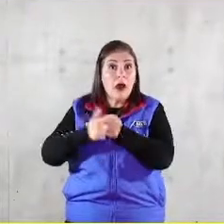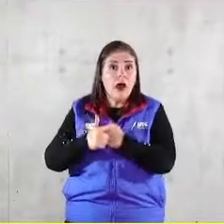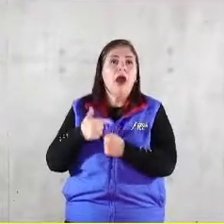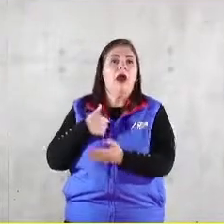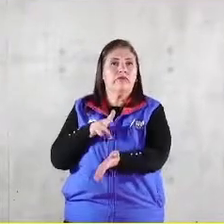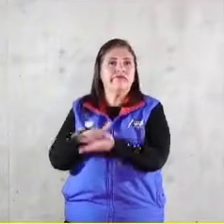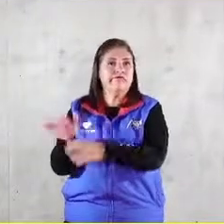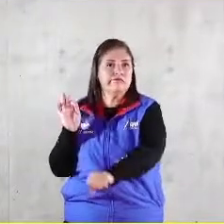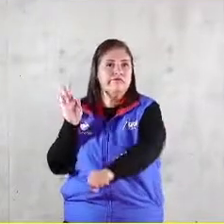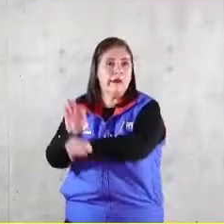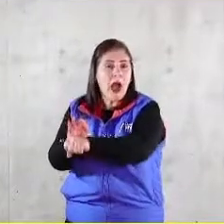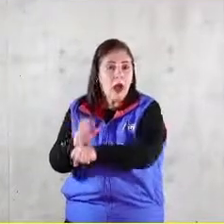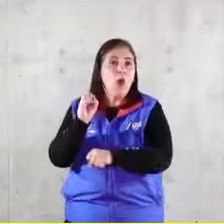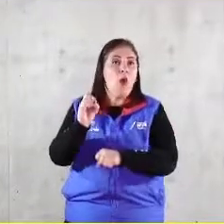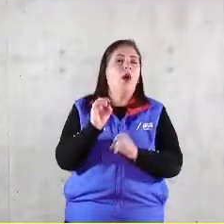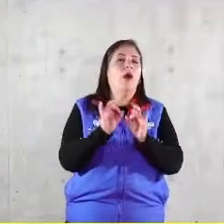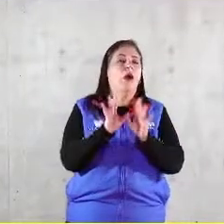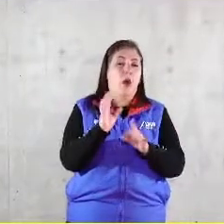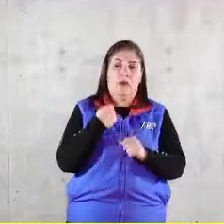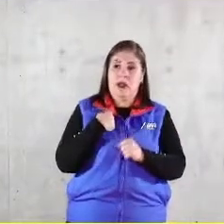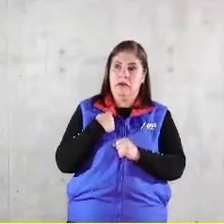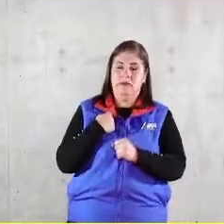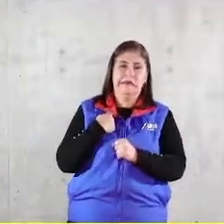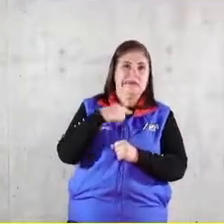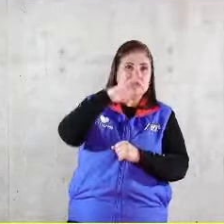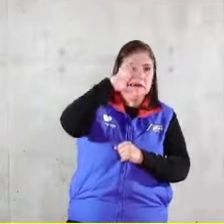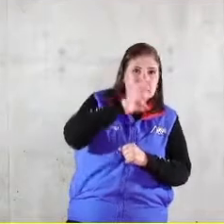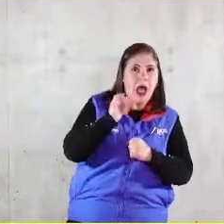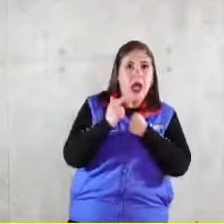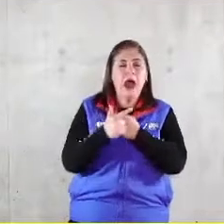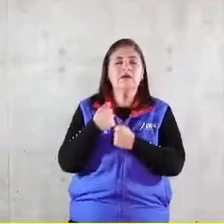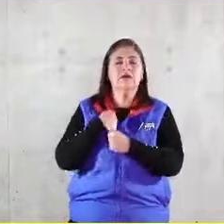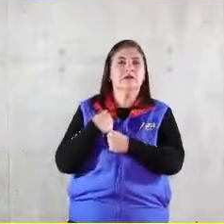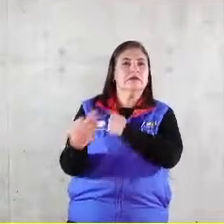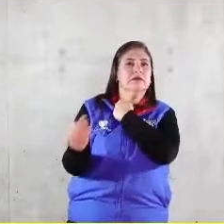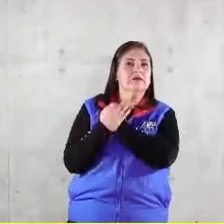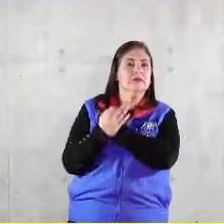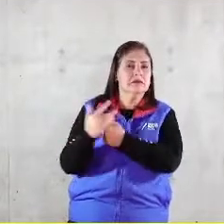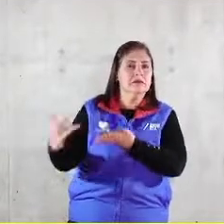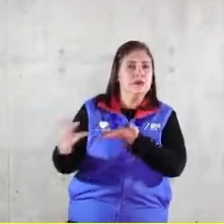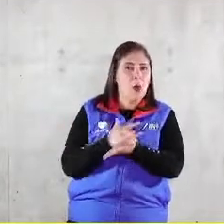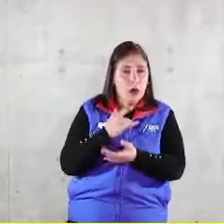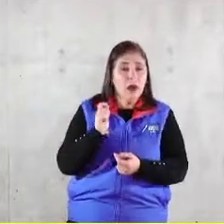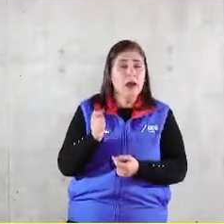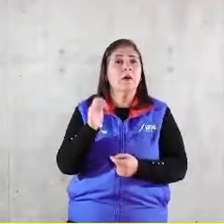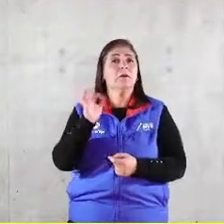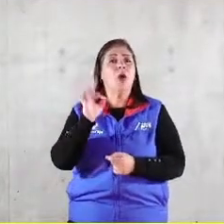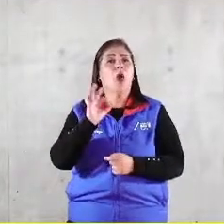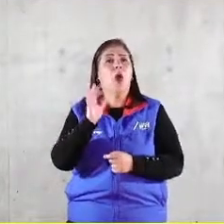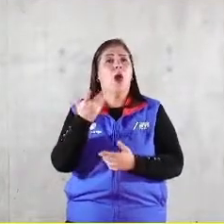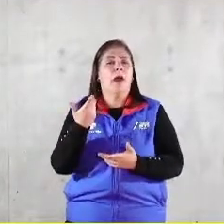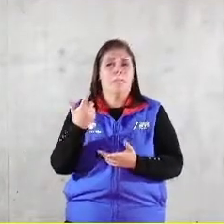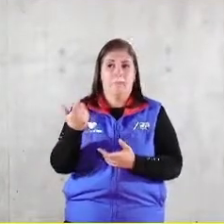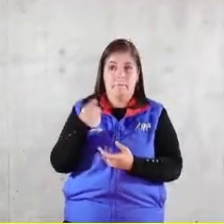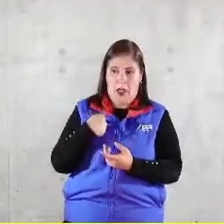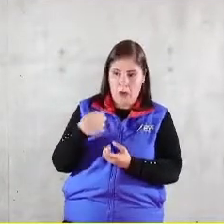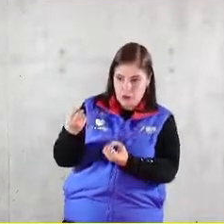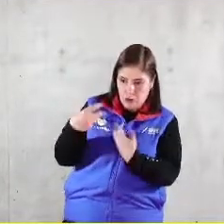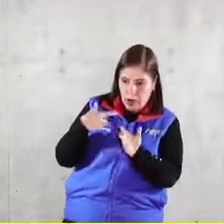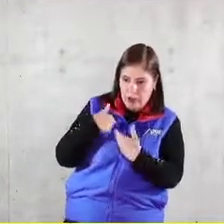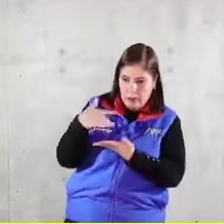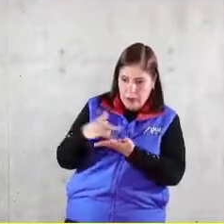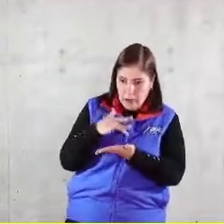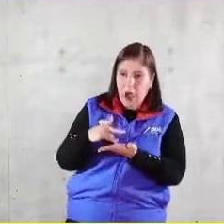y sobre todo porque un día me atoré y si yo acepto la ayuda que otros me brindan porque